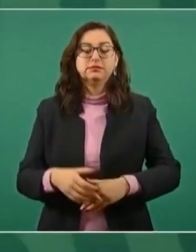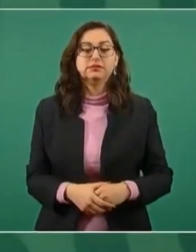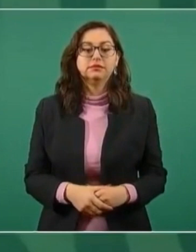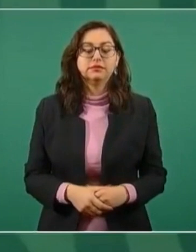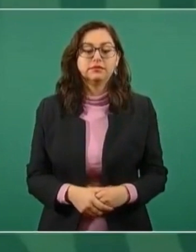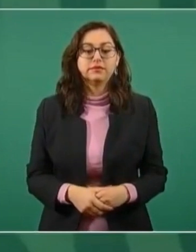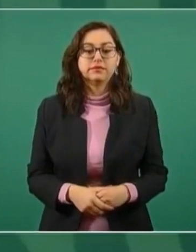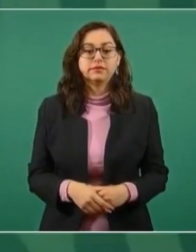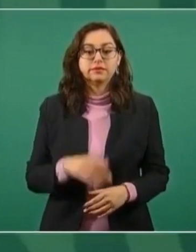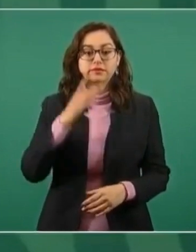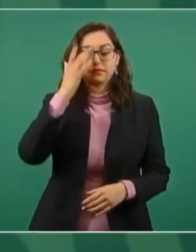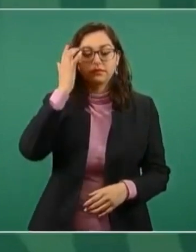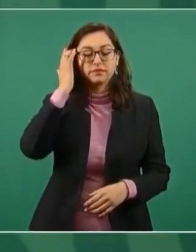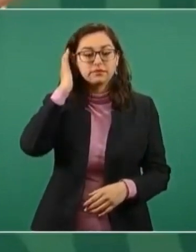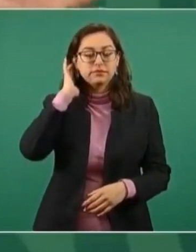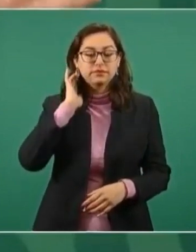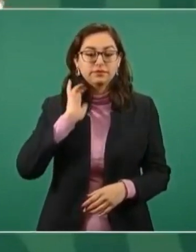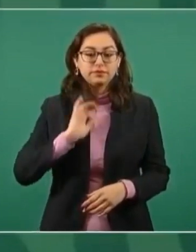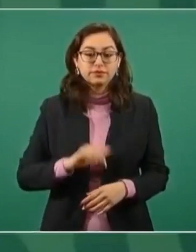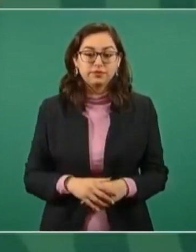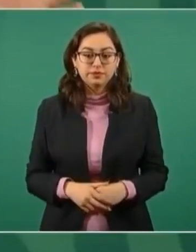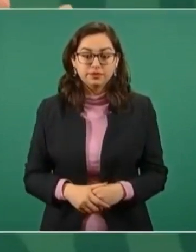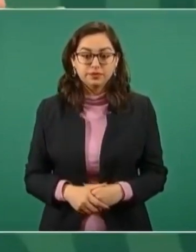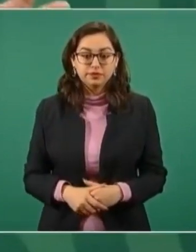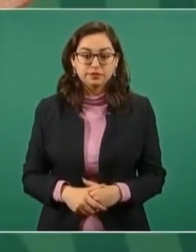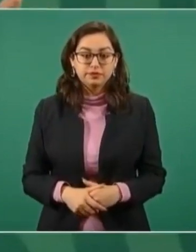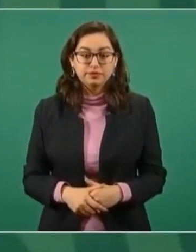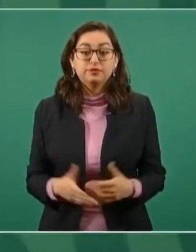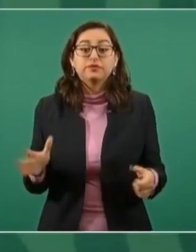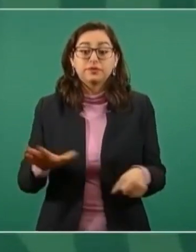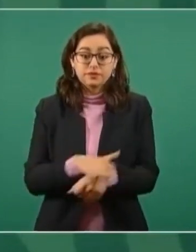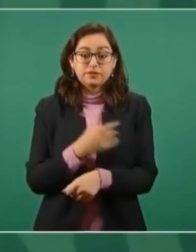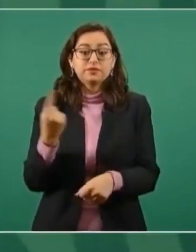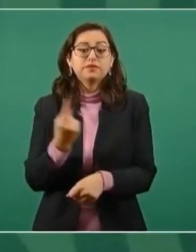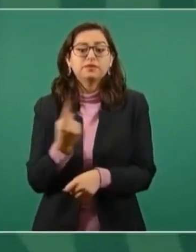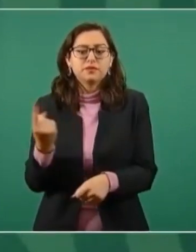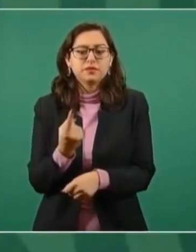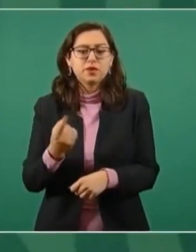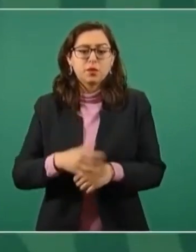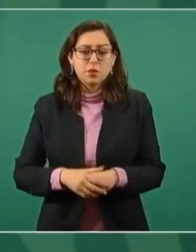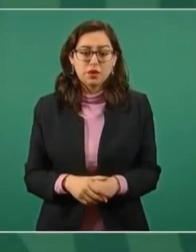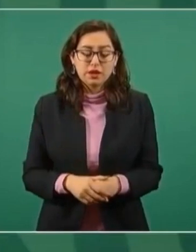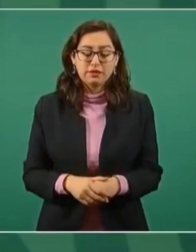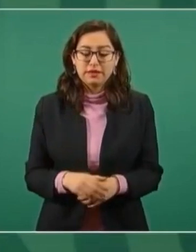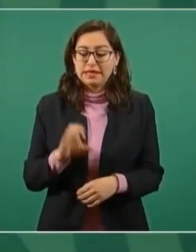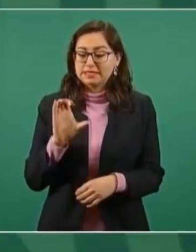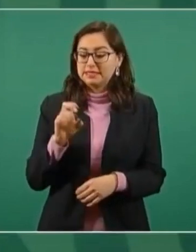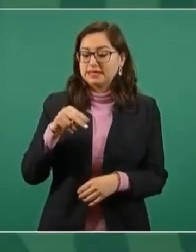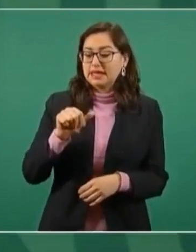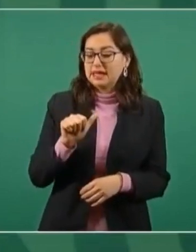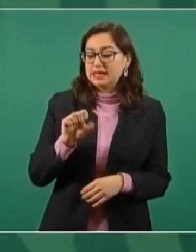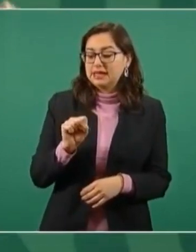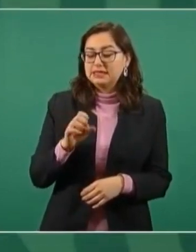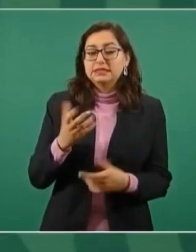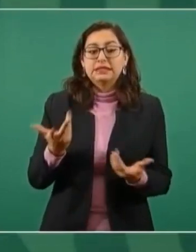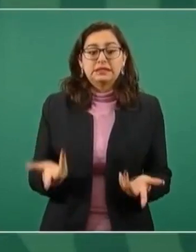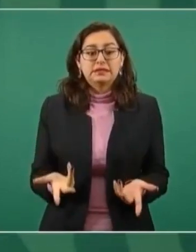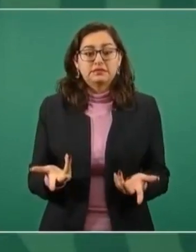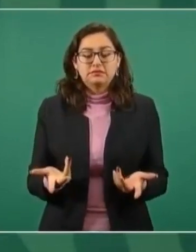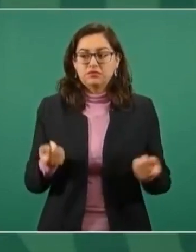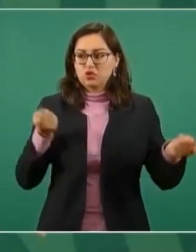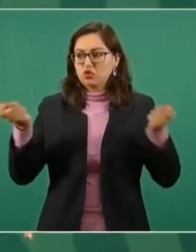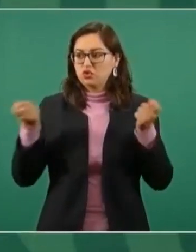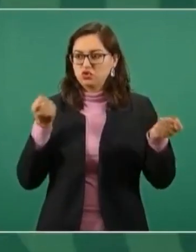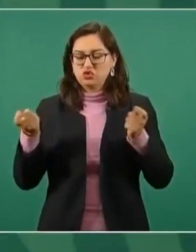Todo esto se hace porque hay un sistema, el SENAS, que está atendiendo